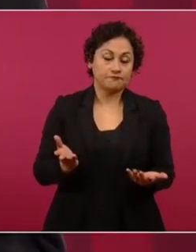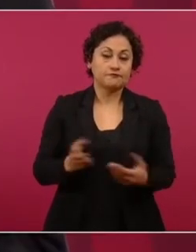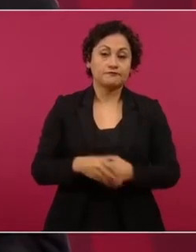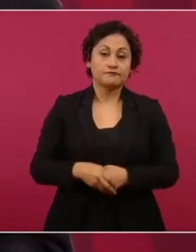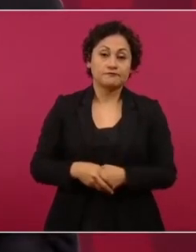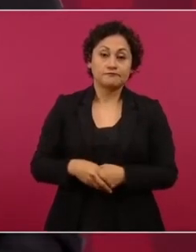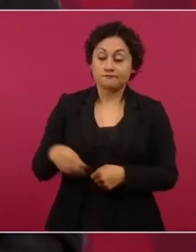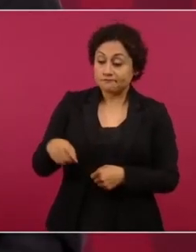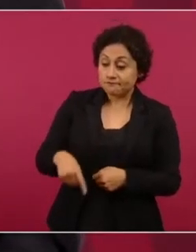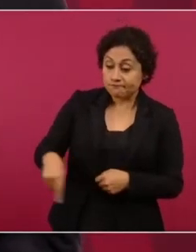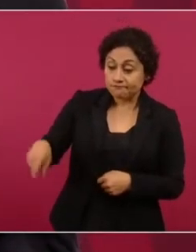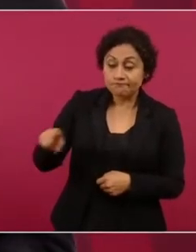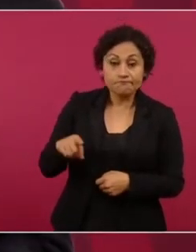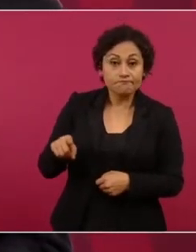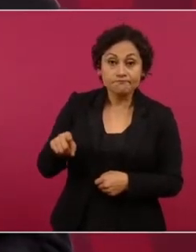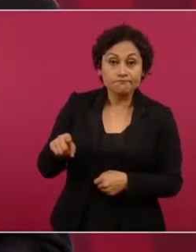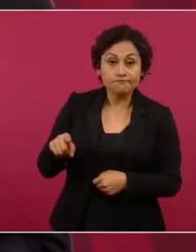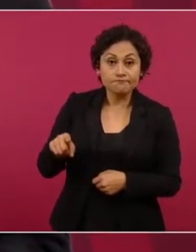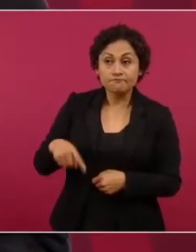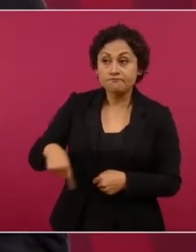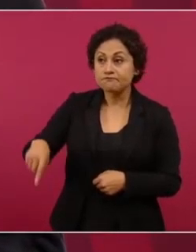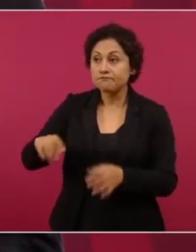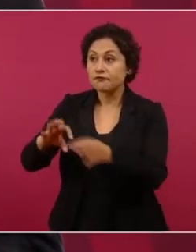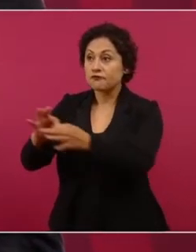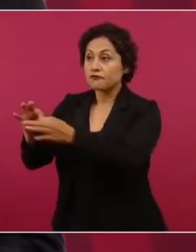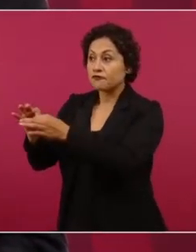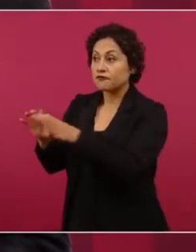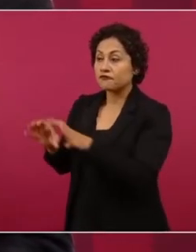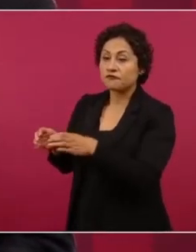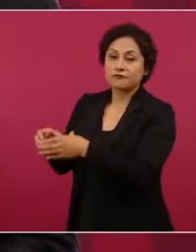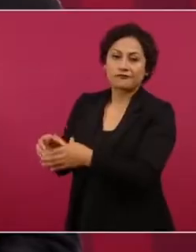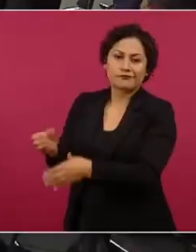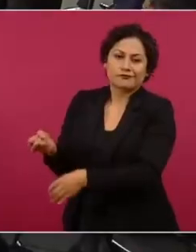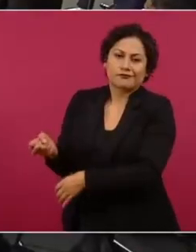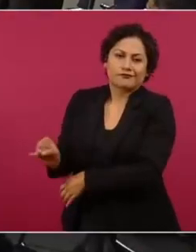Y como se unieron, como siempre,